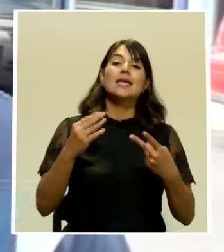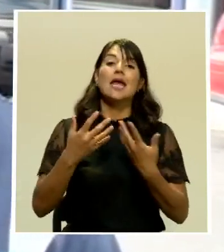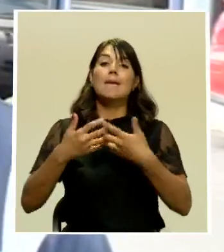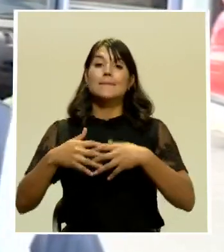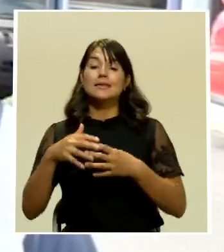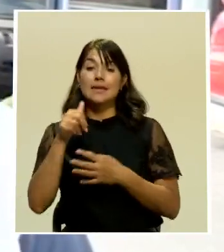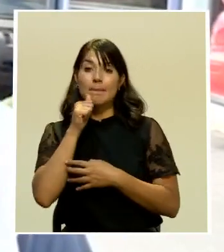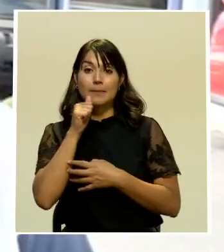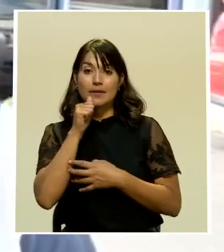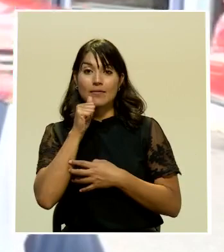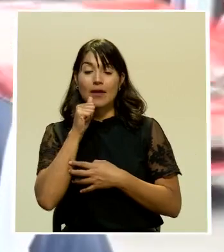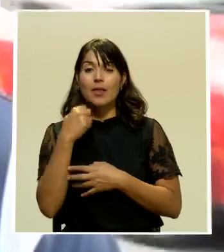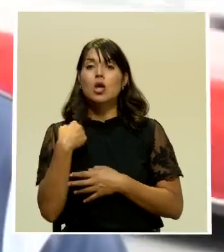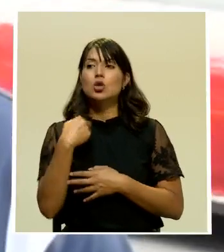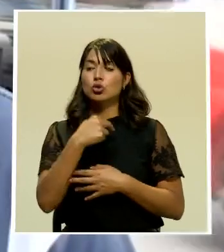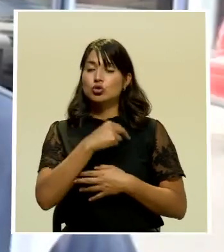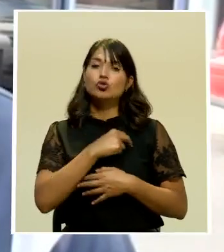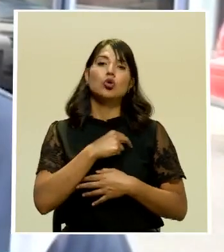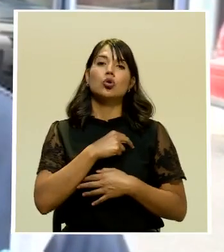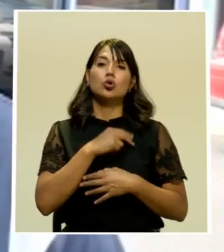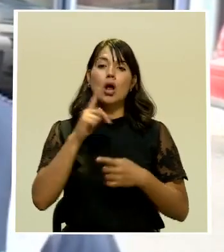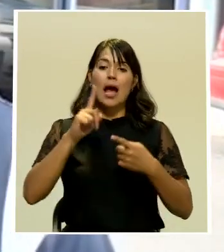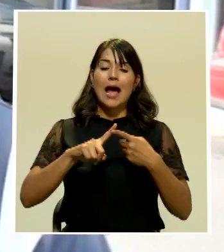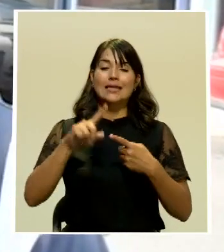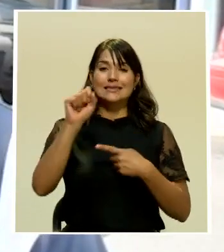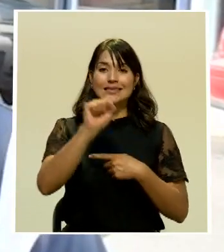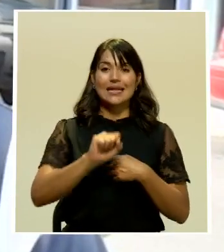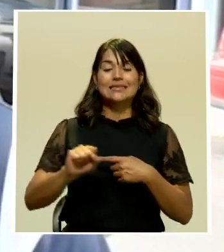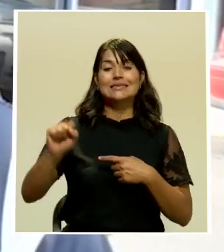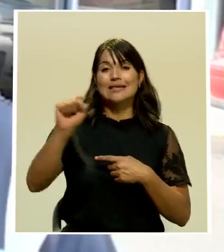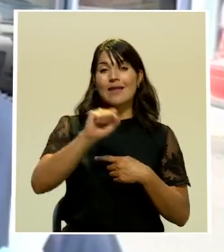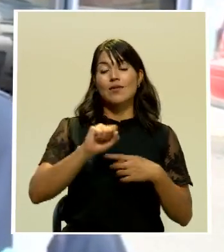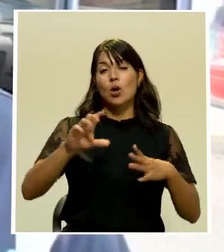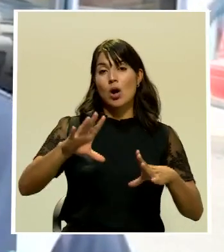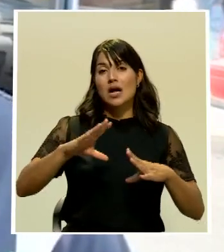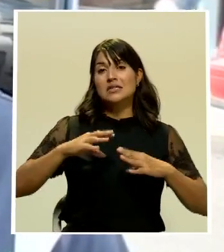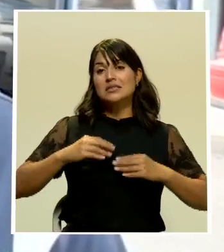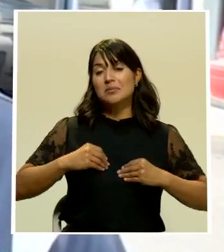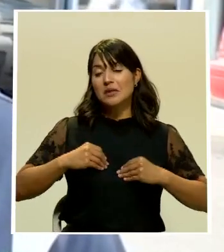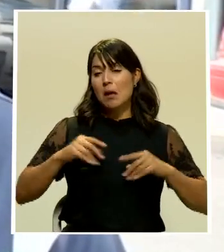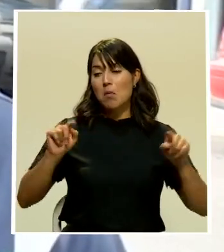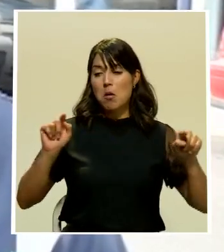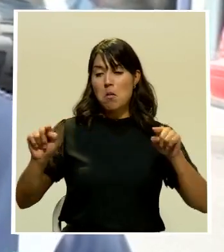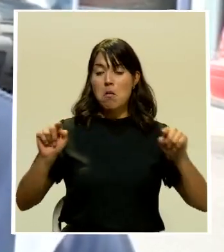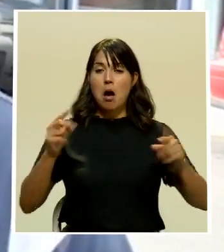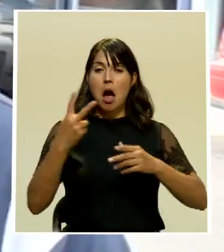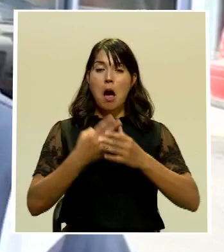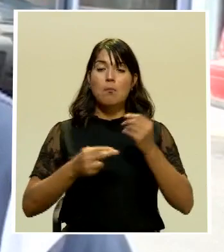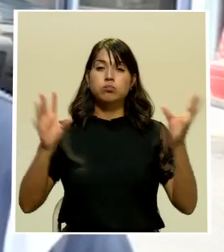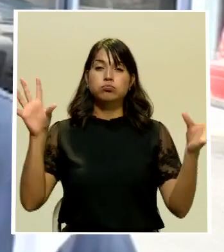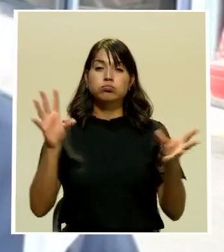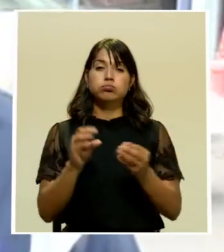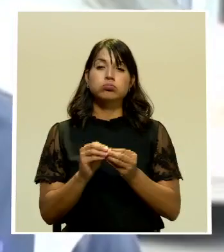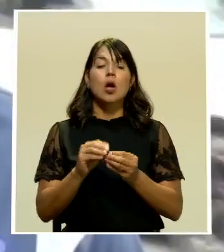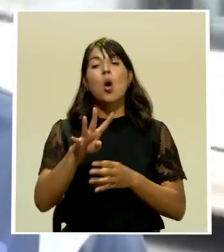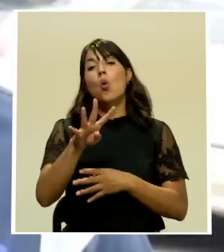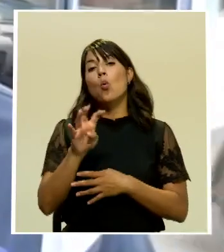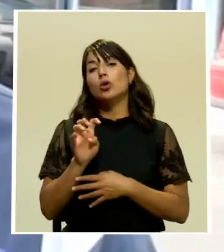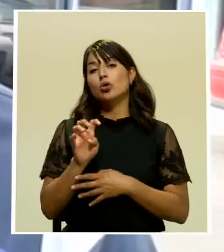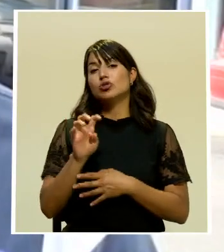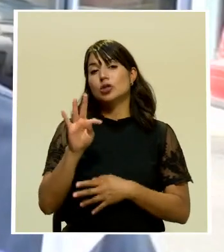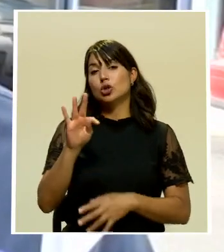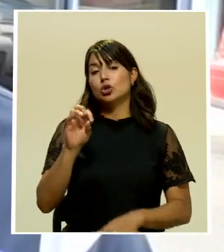también les recibimos, se les pudo recibir hasta el día sábado en la planta de transferencia. En total pudimos mover aproximadamente unas 400